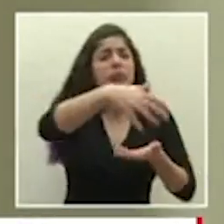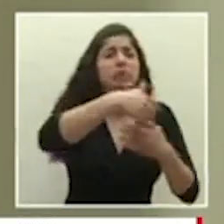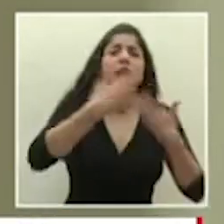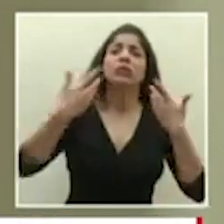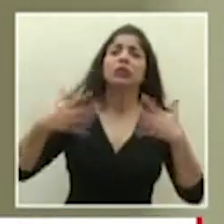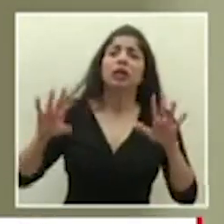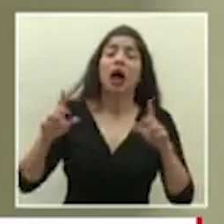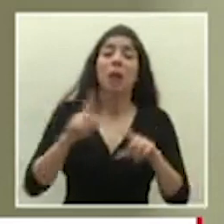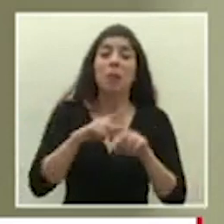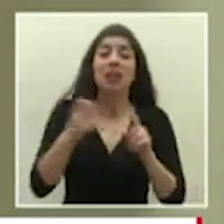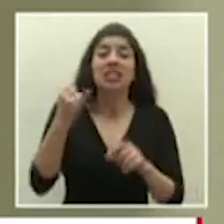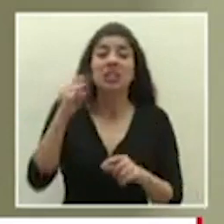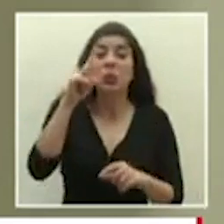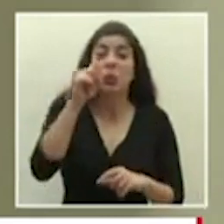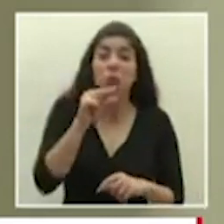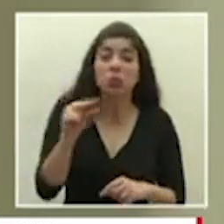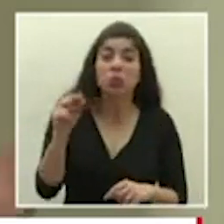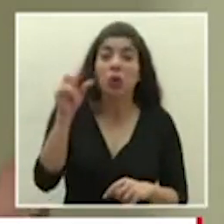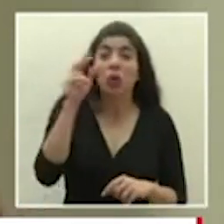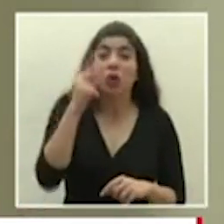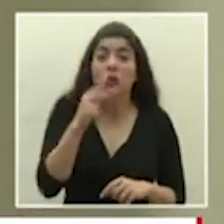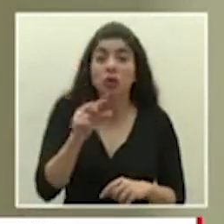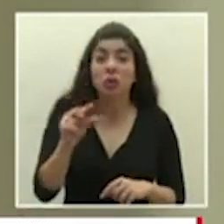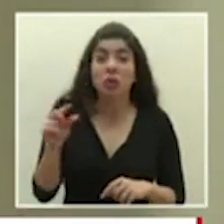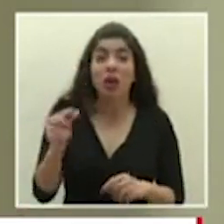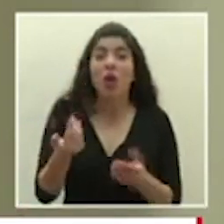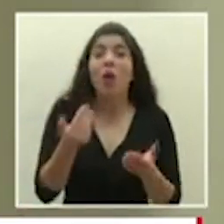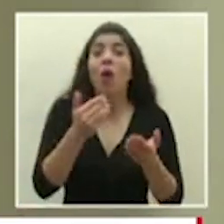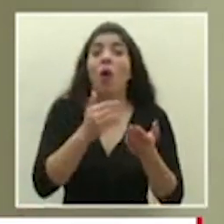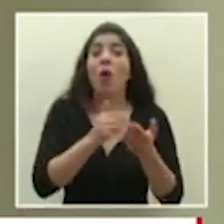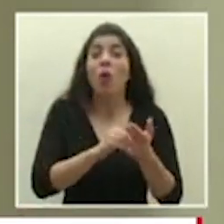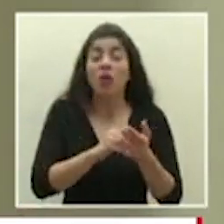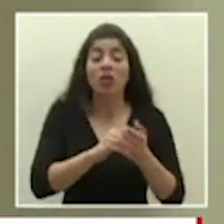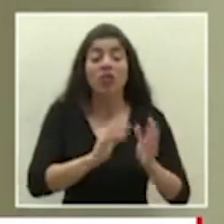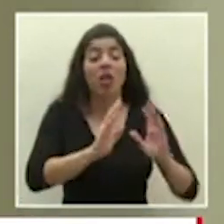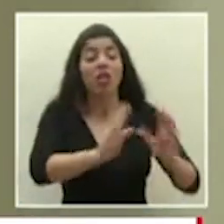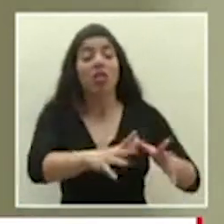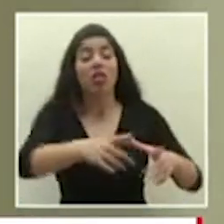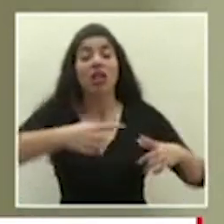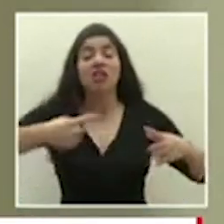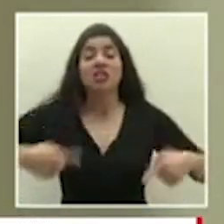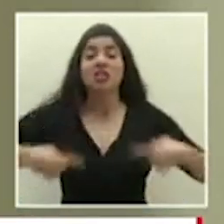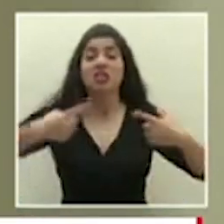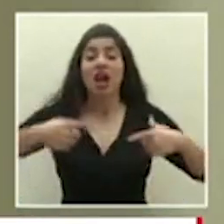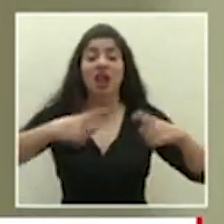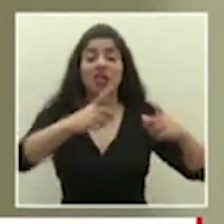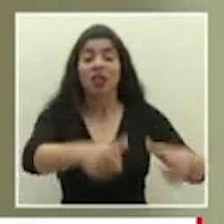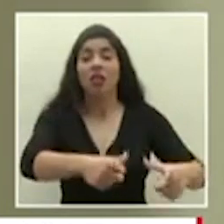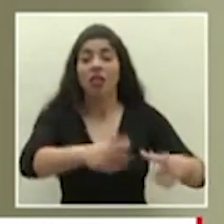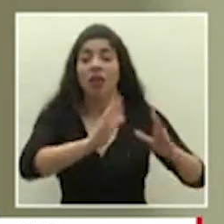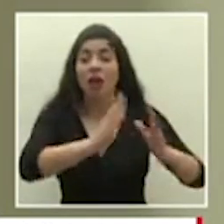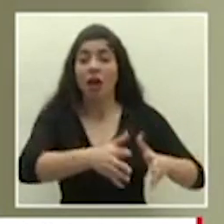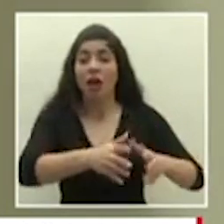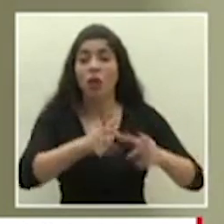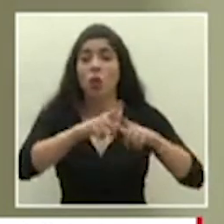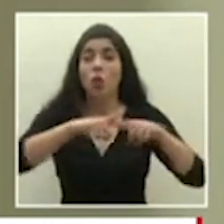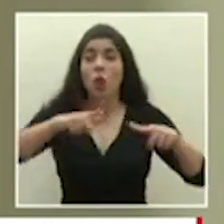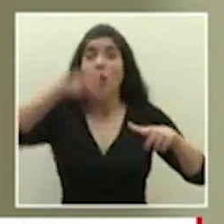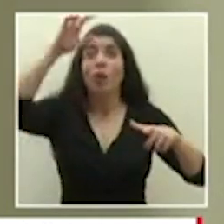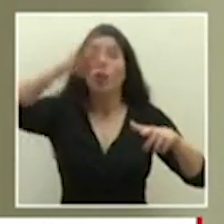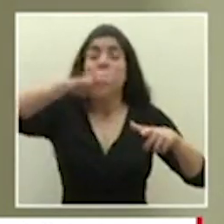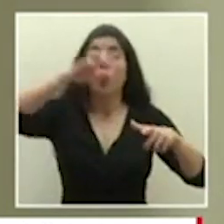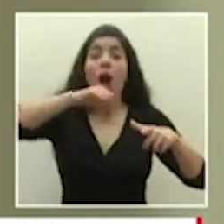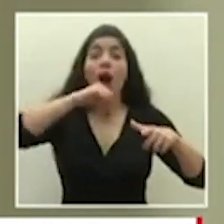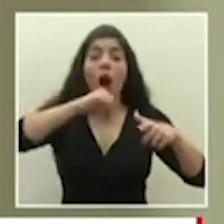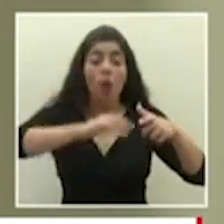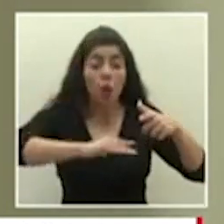pero si en una semana o dos semanas después volvimos a poner ahí la llanta en desuso en un lugar donde le cae agua y ahí